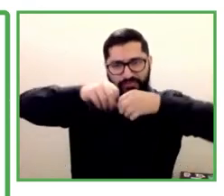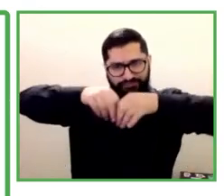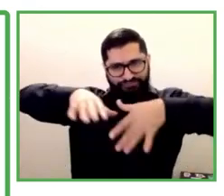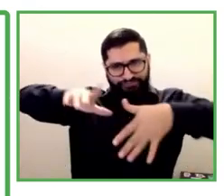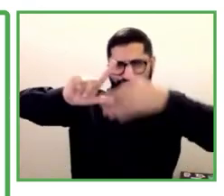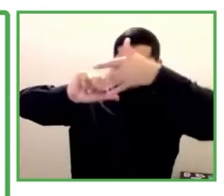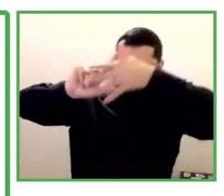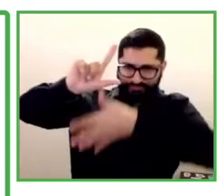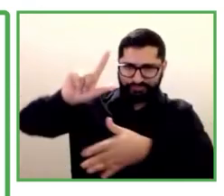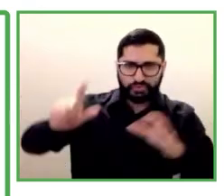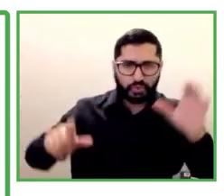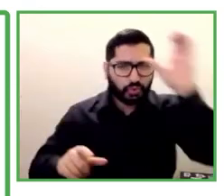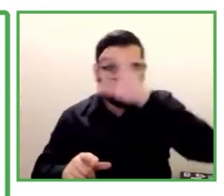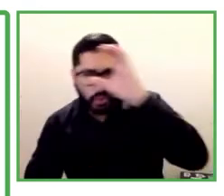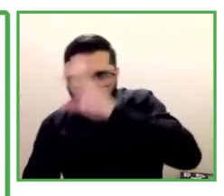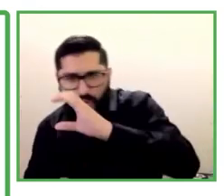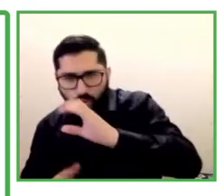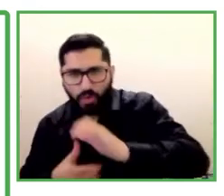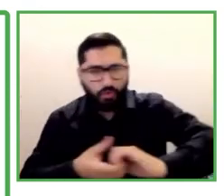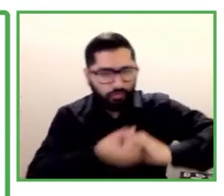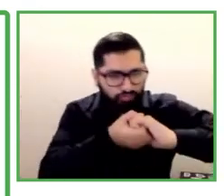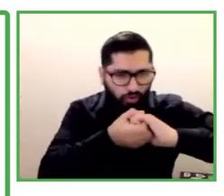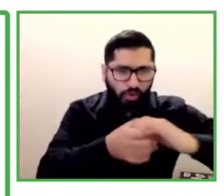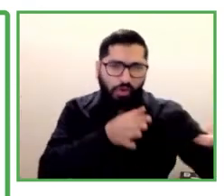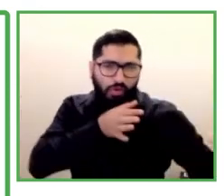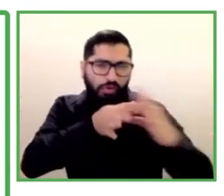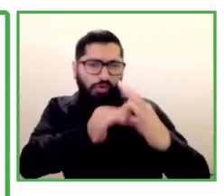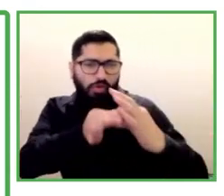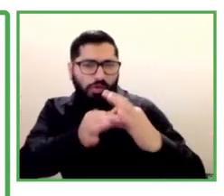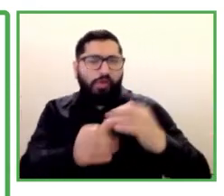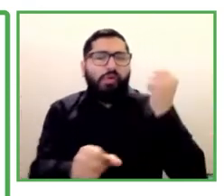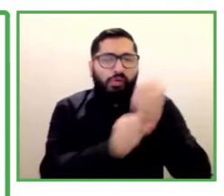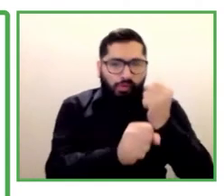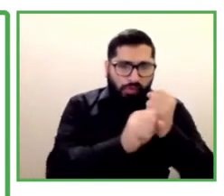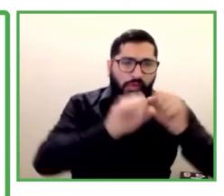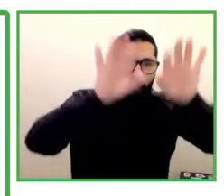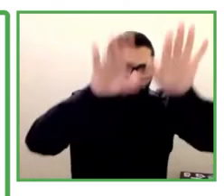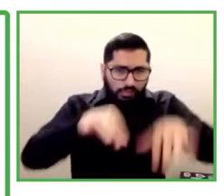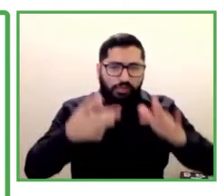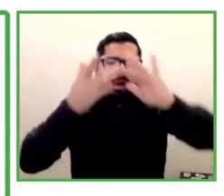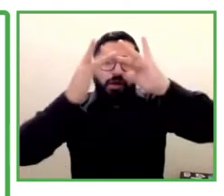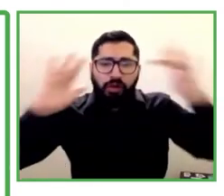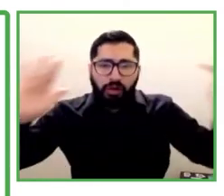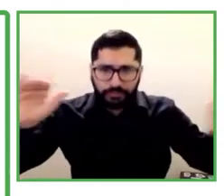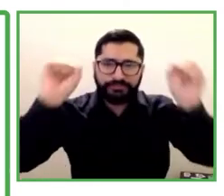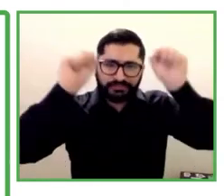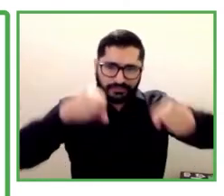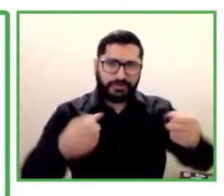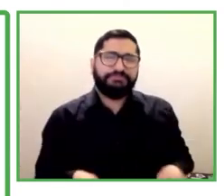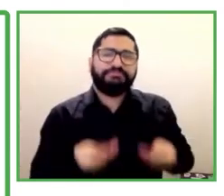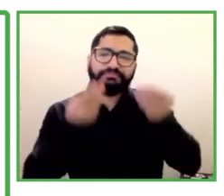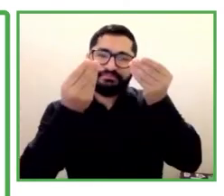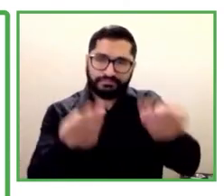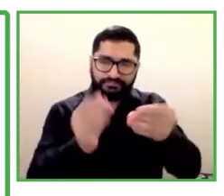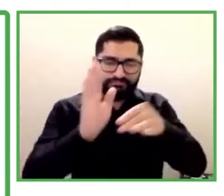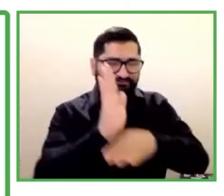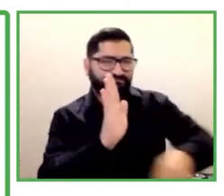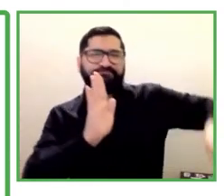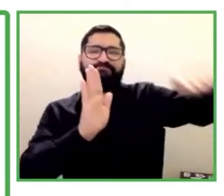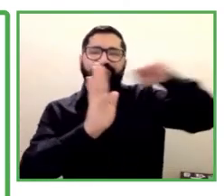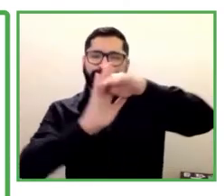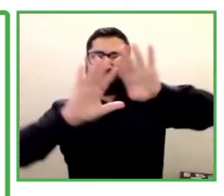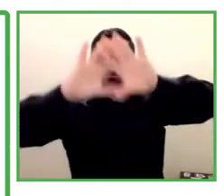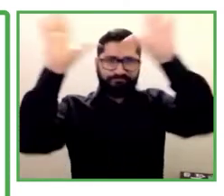virtual y su desarrollo, para llegar a estudiantes a nivel global, capacitándonos del programa Pride para la